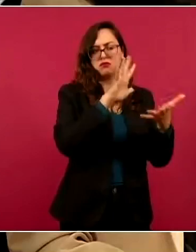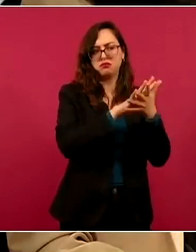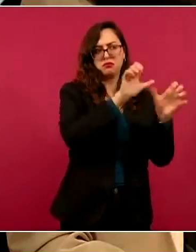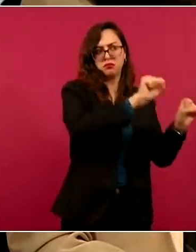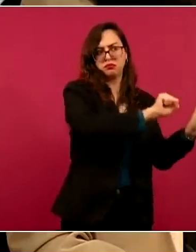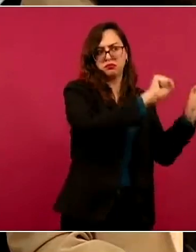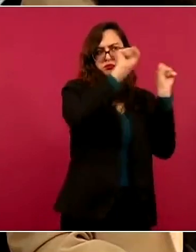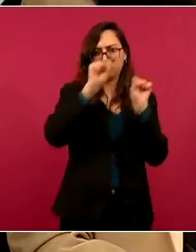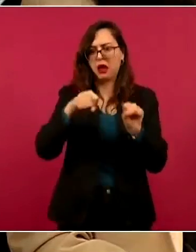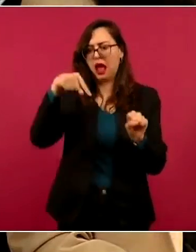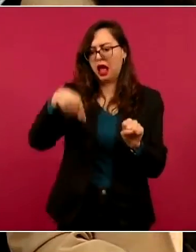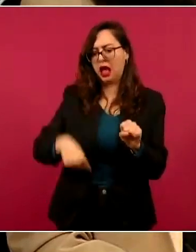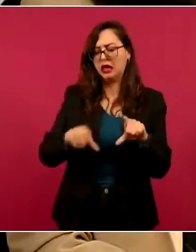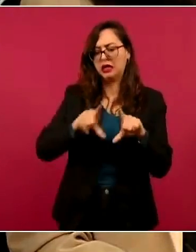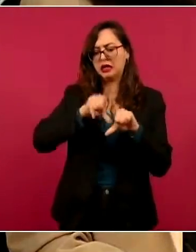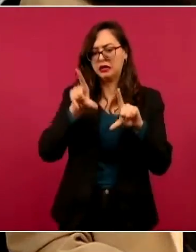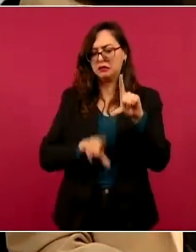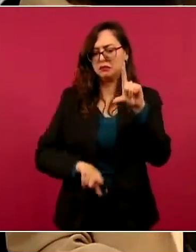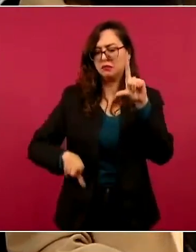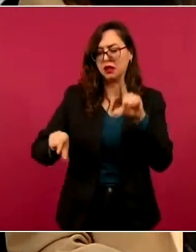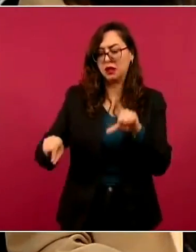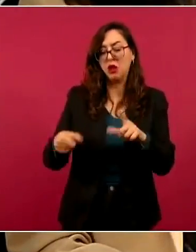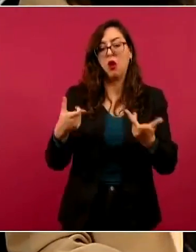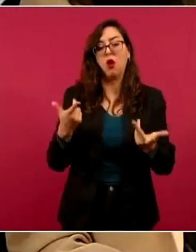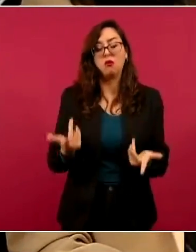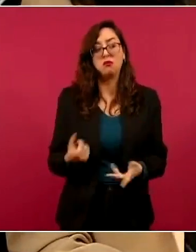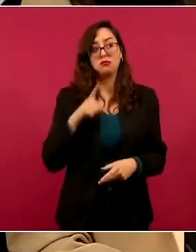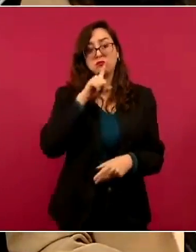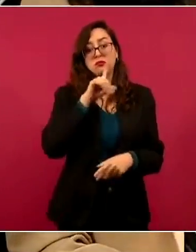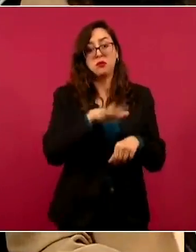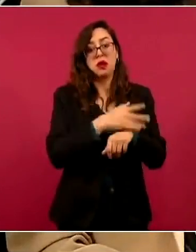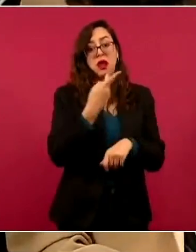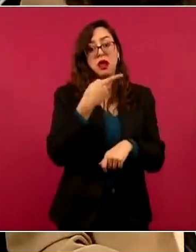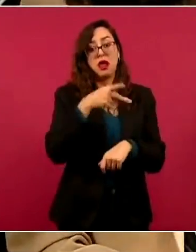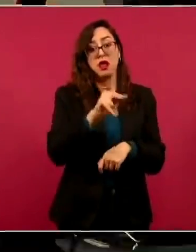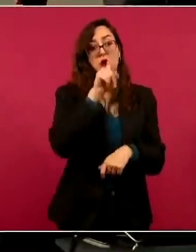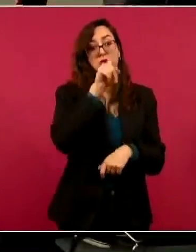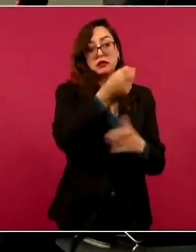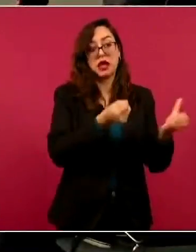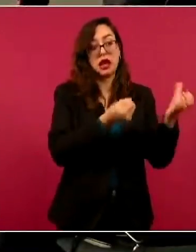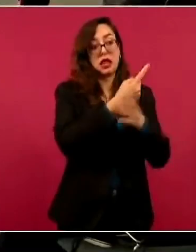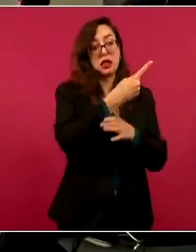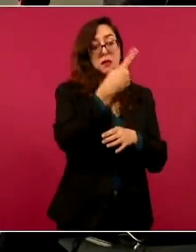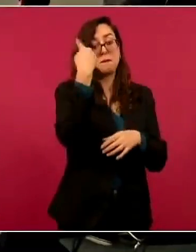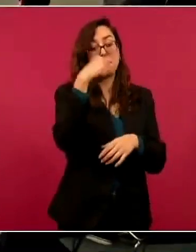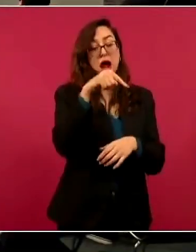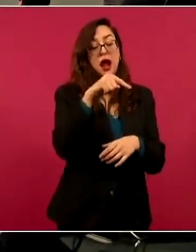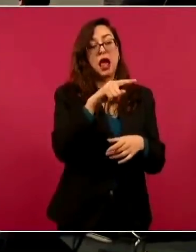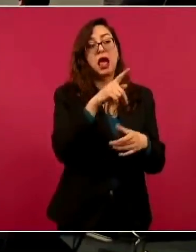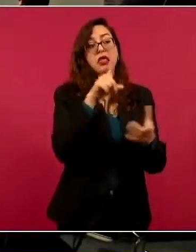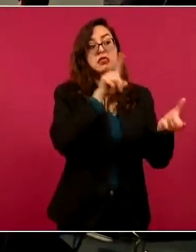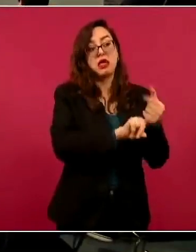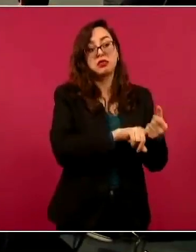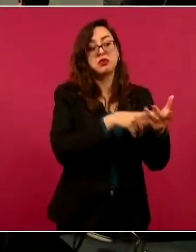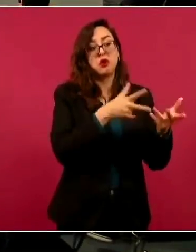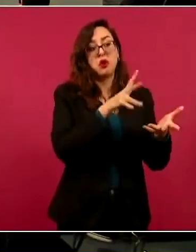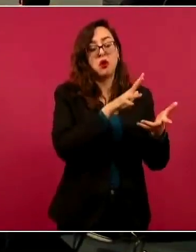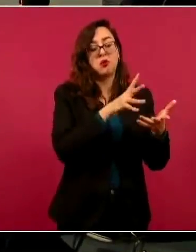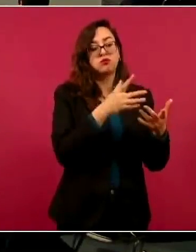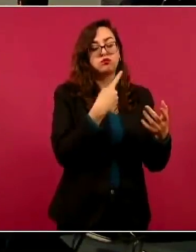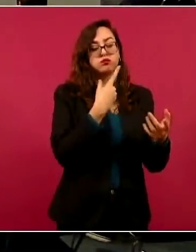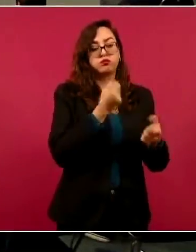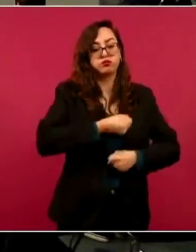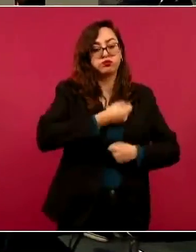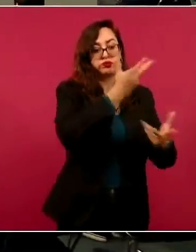metieron a la Barbie en un programa de testigos protegidos? De testigos colaboradores. se